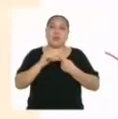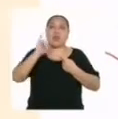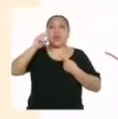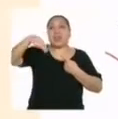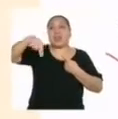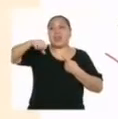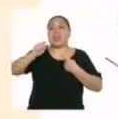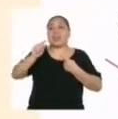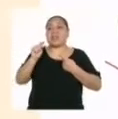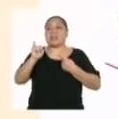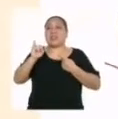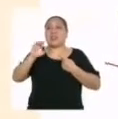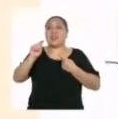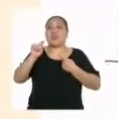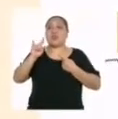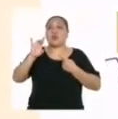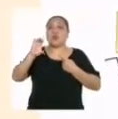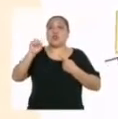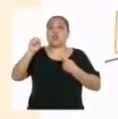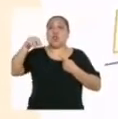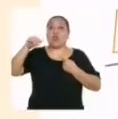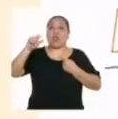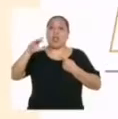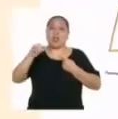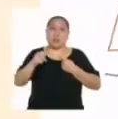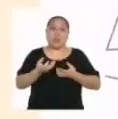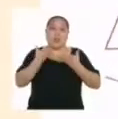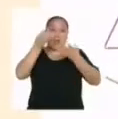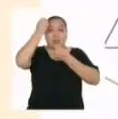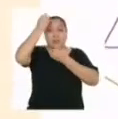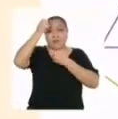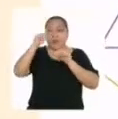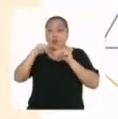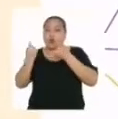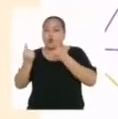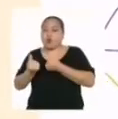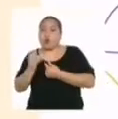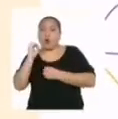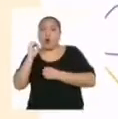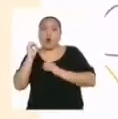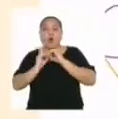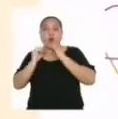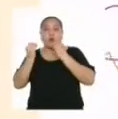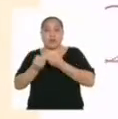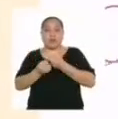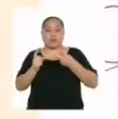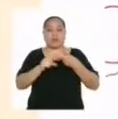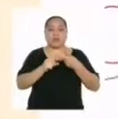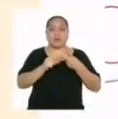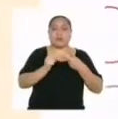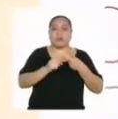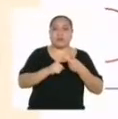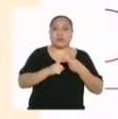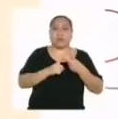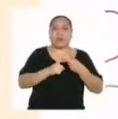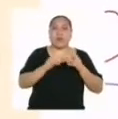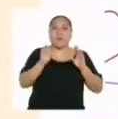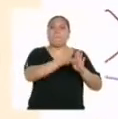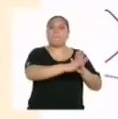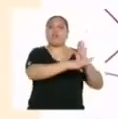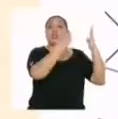que brindan la información de un grupo u organización. Segundo, los